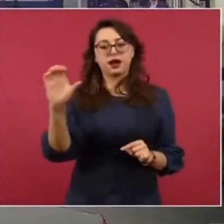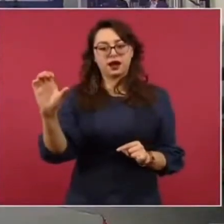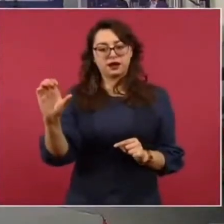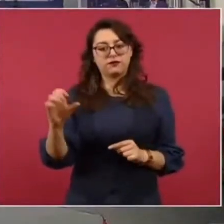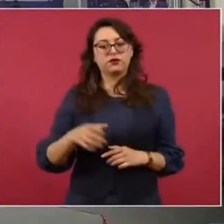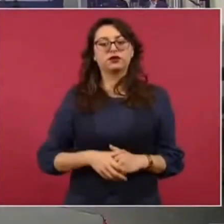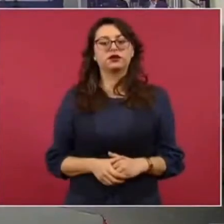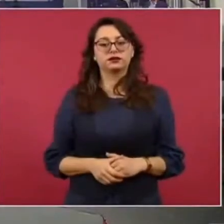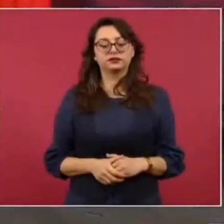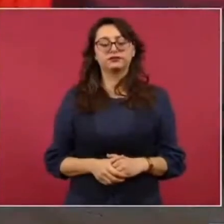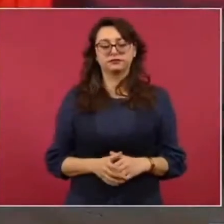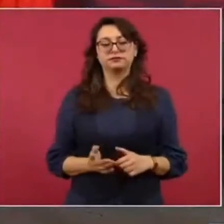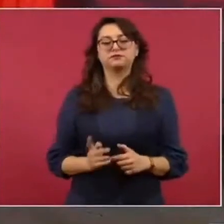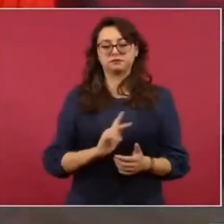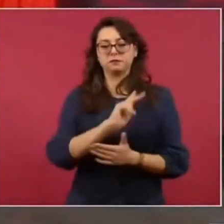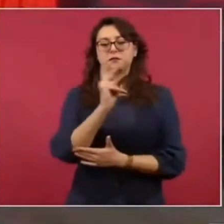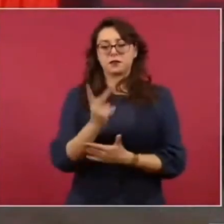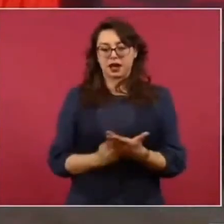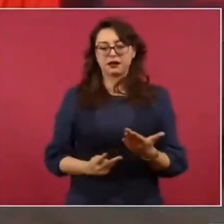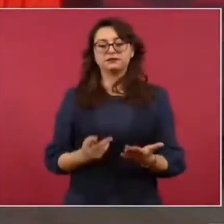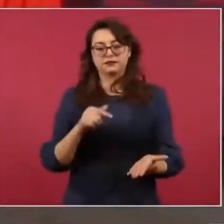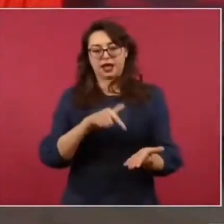Eso está en el programa. Bueno,